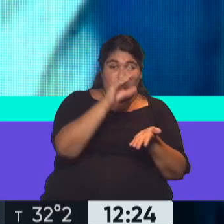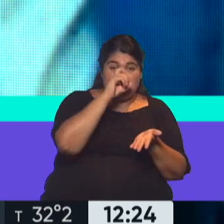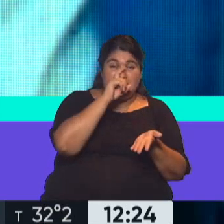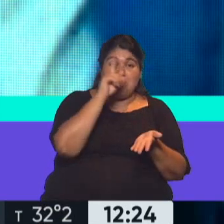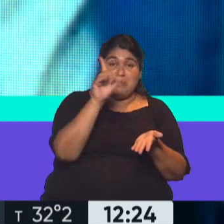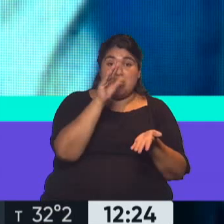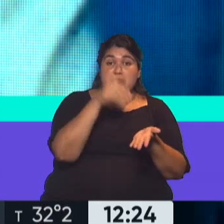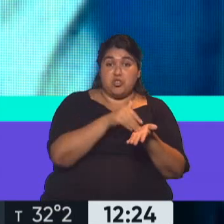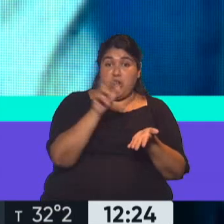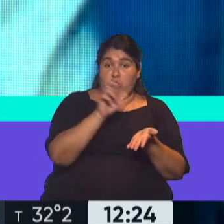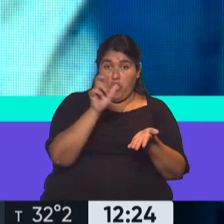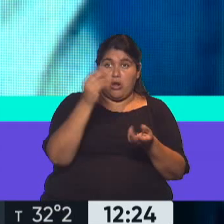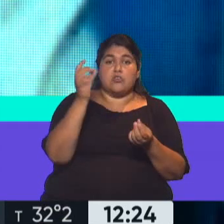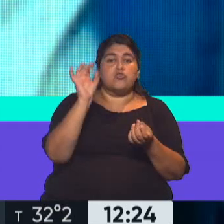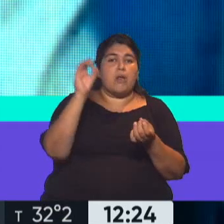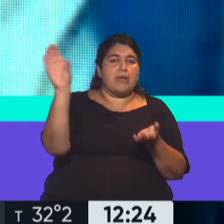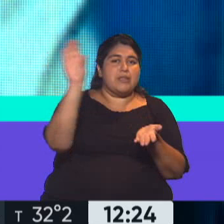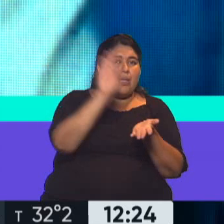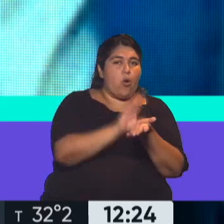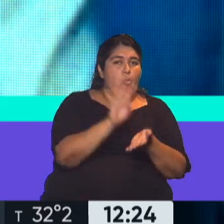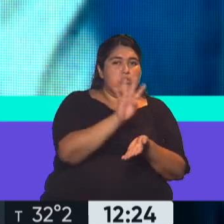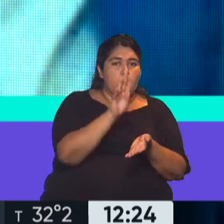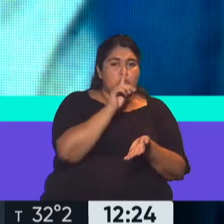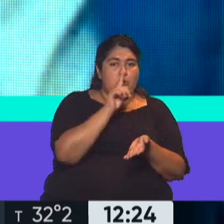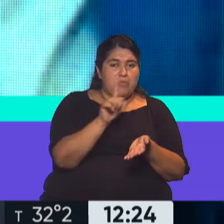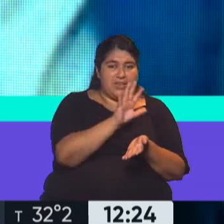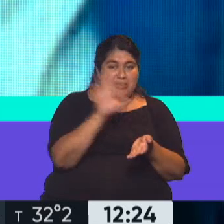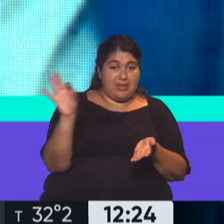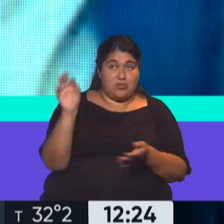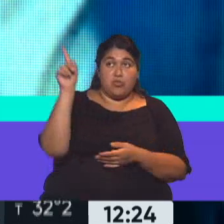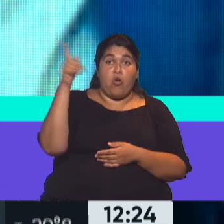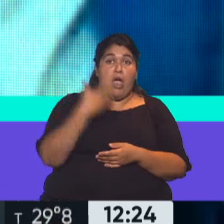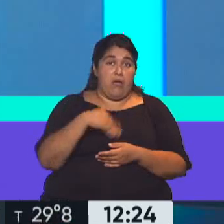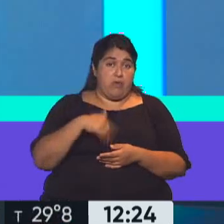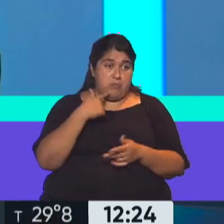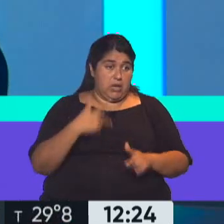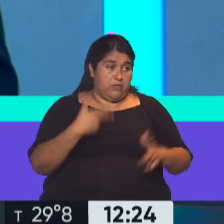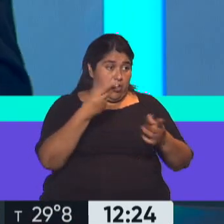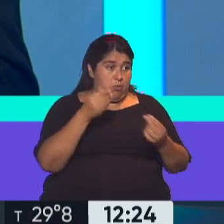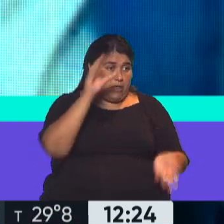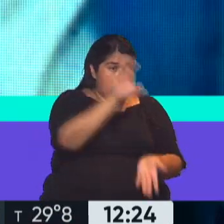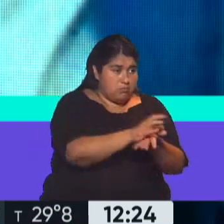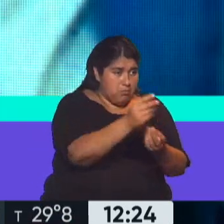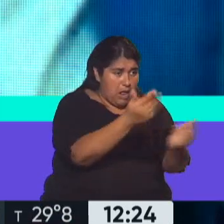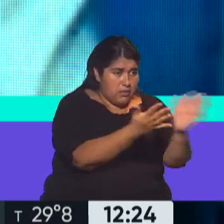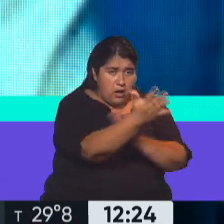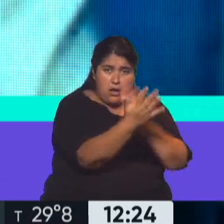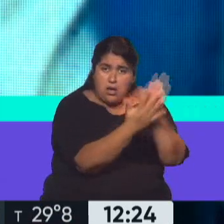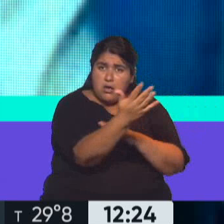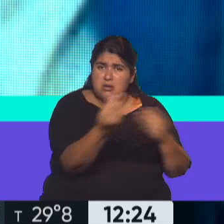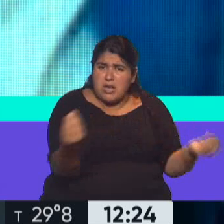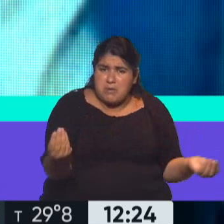dólares, pero finalmente llegaron 44 mil millones porque hasta el fondo dijo no, no le podemos dar todo porque se la están llevando toda. Bueno,